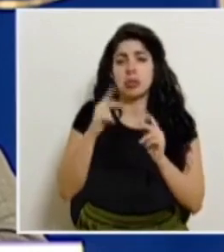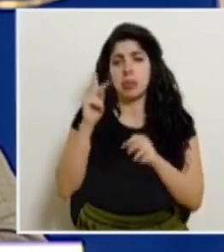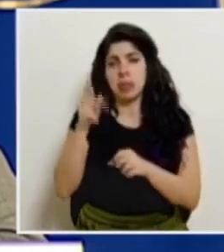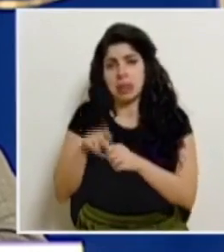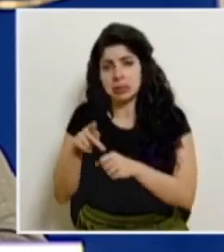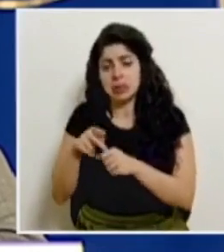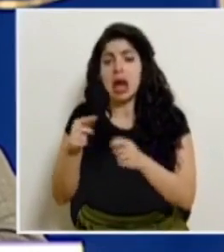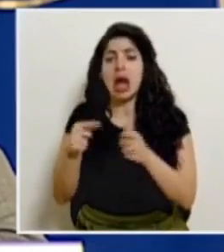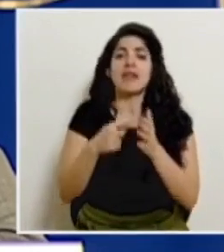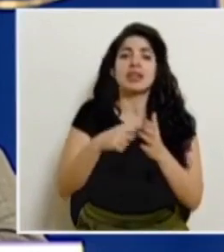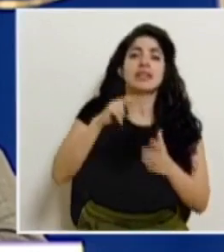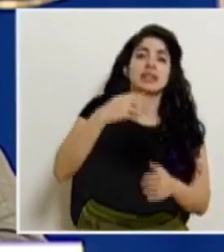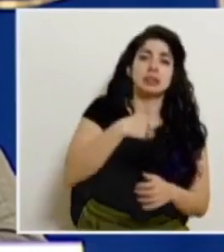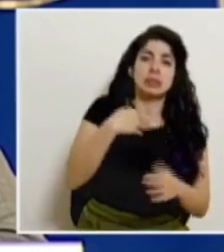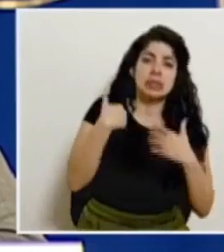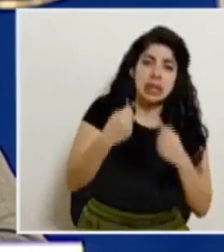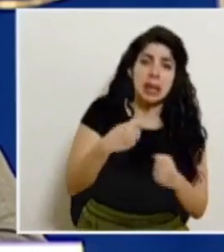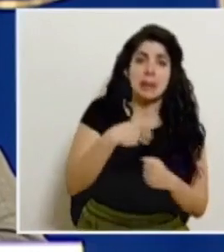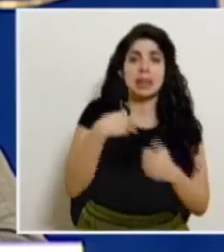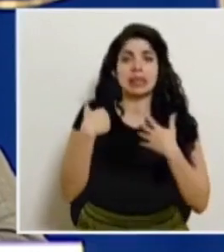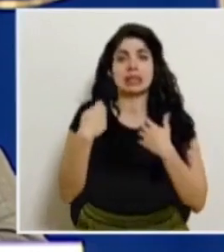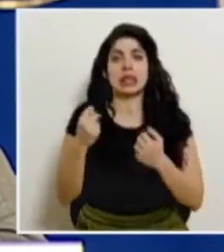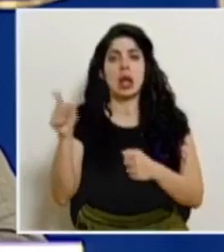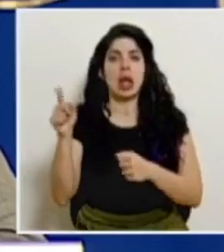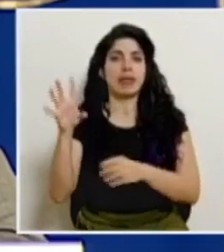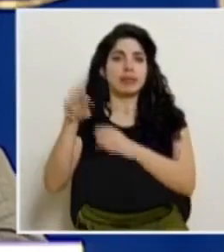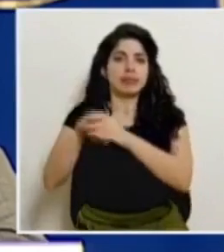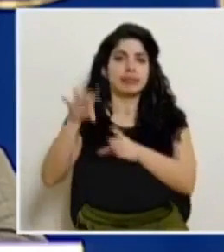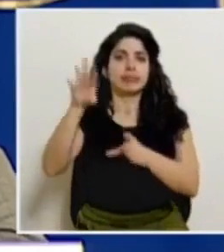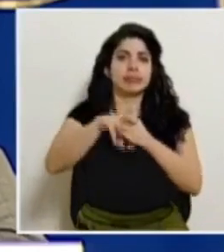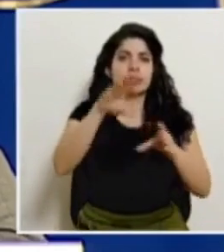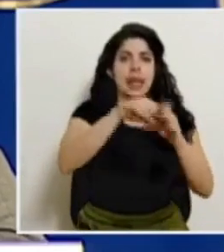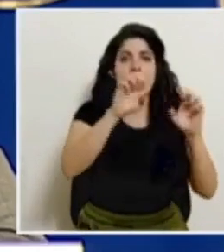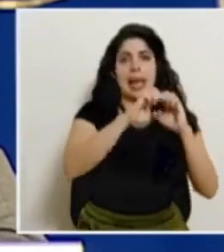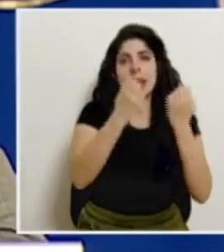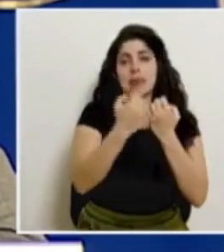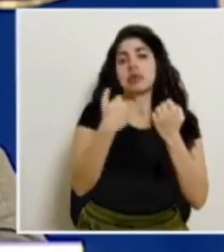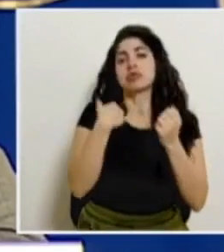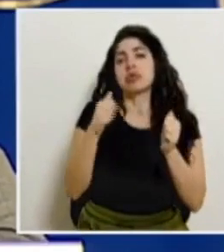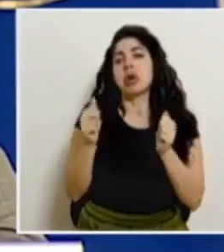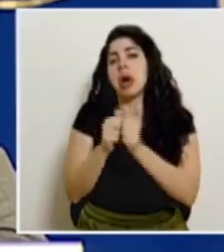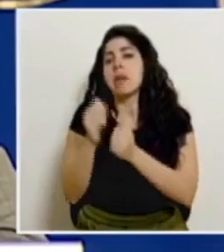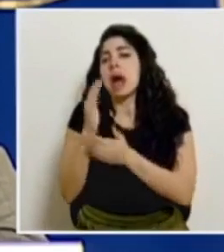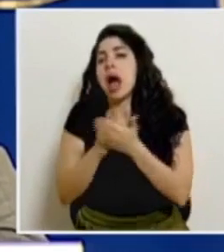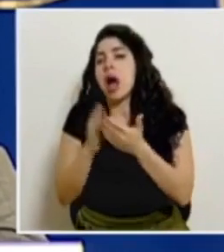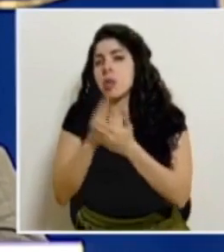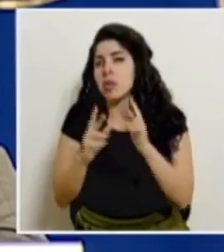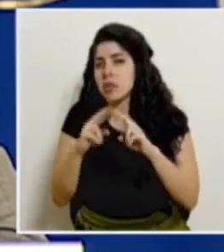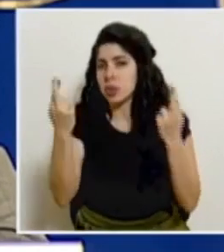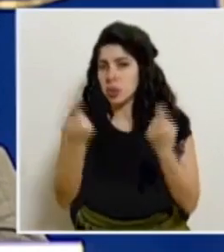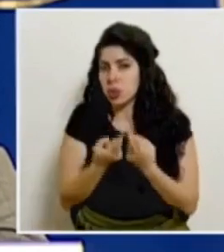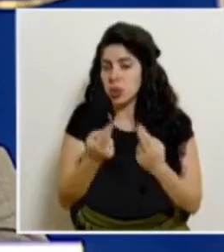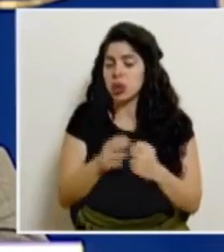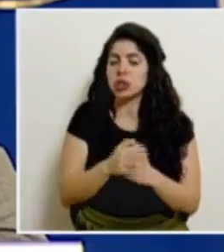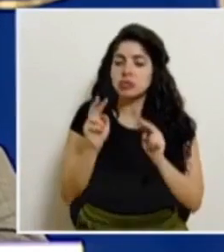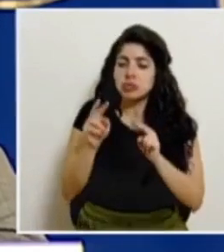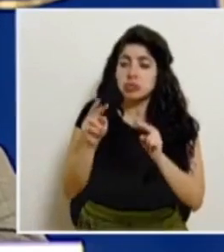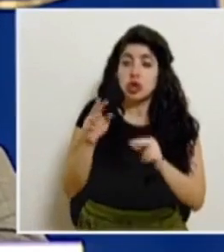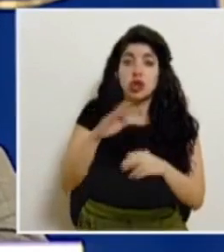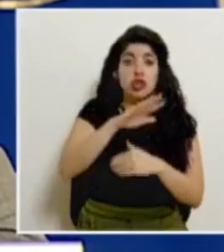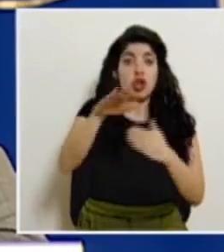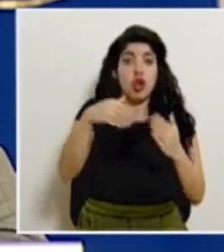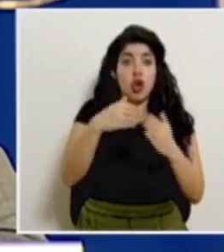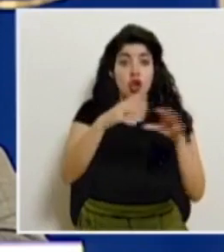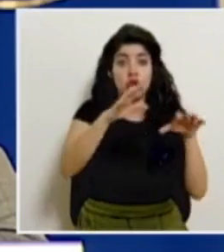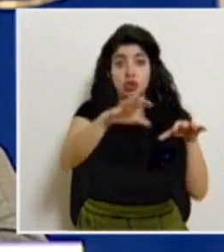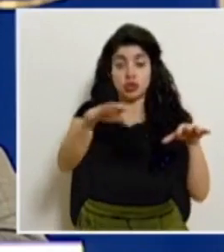viceministro de salud y el señor ministro de salud han participado con otros equipos y yo los he acompañado en algunas. En todos los casos